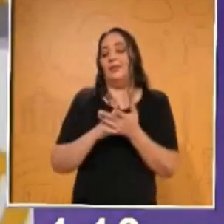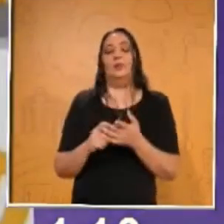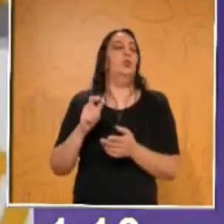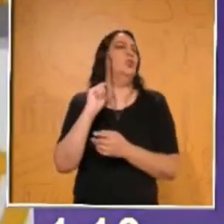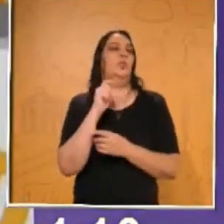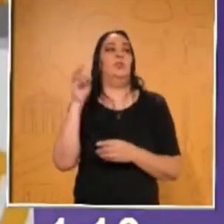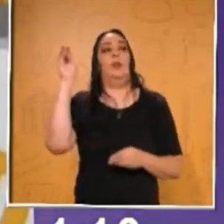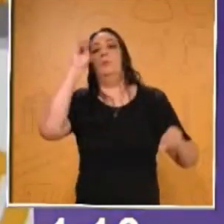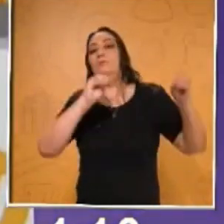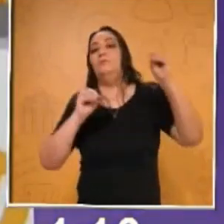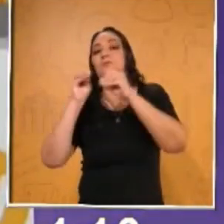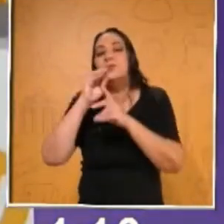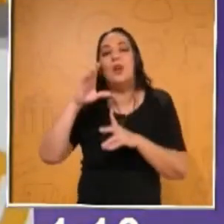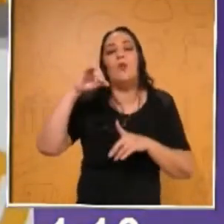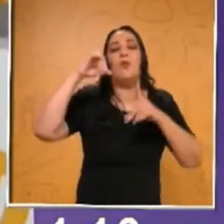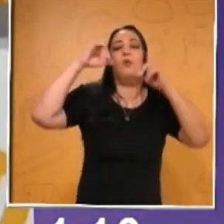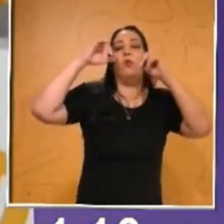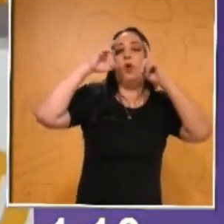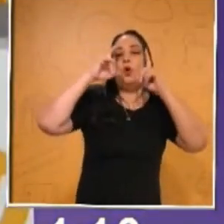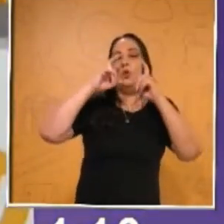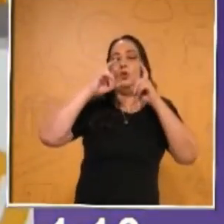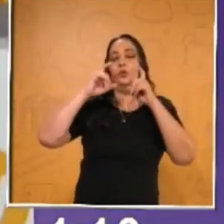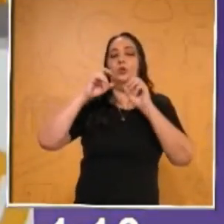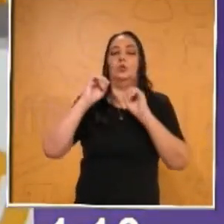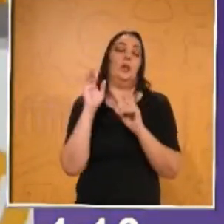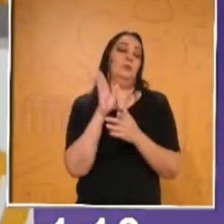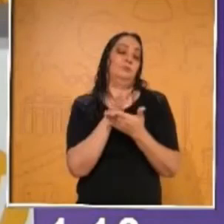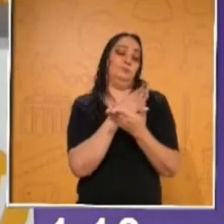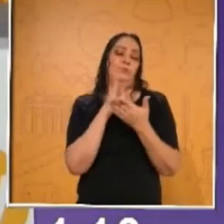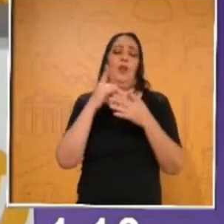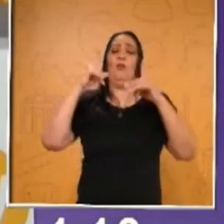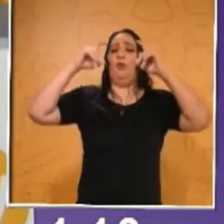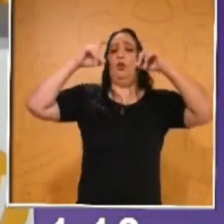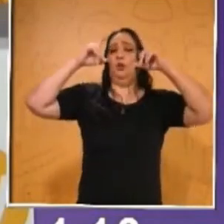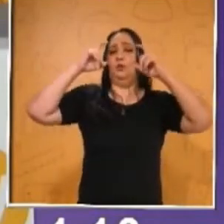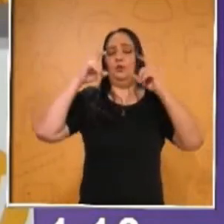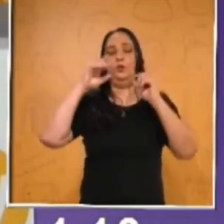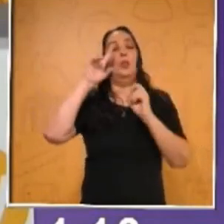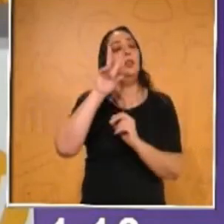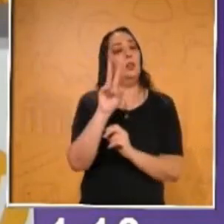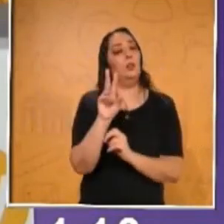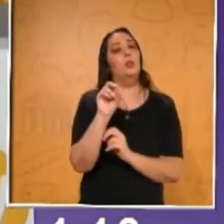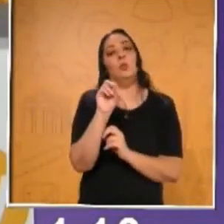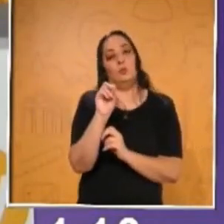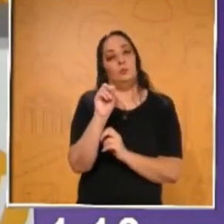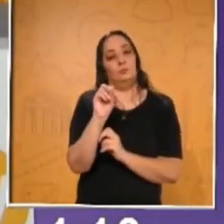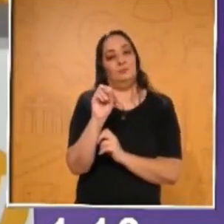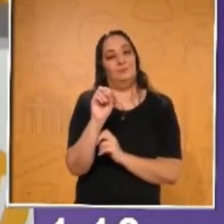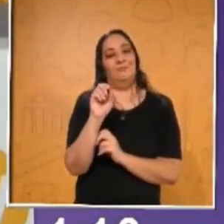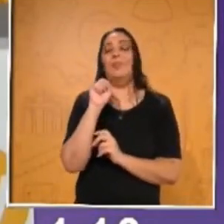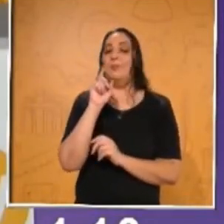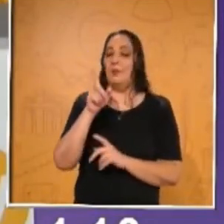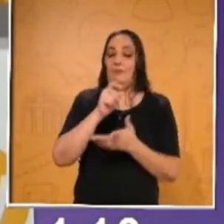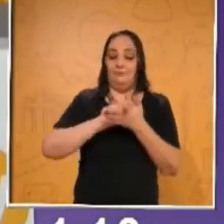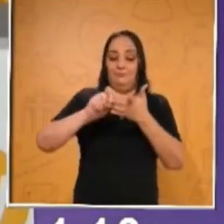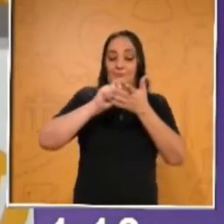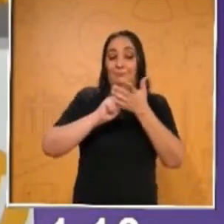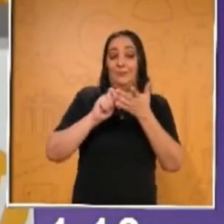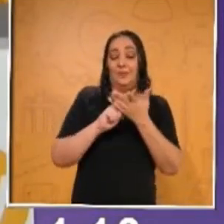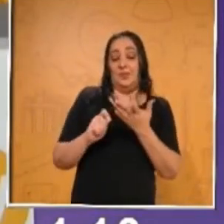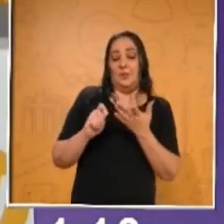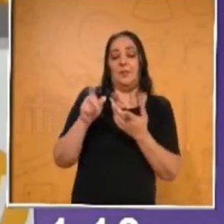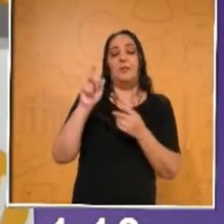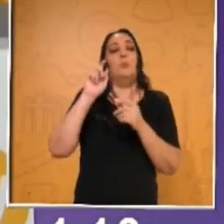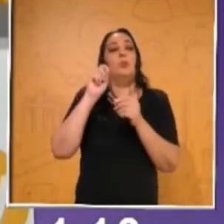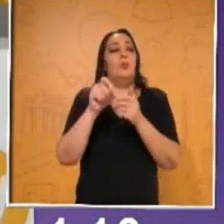imágenes, de alguna manera que puras fotos, fotos, fotos. Es organizar un texto, así como ya te lo están organizando ahí por